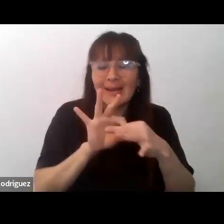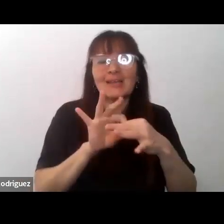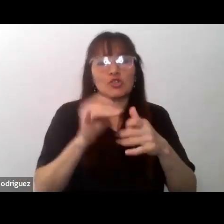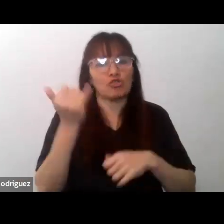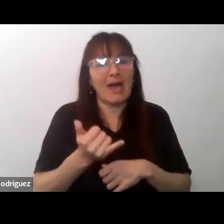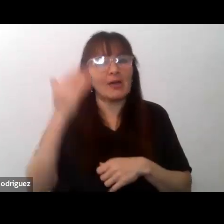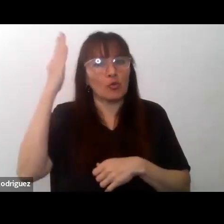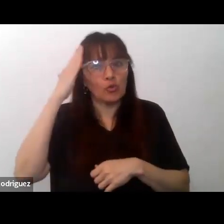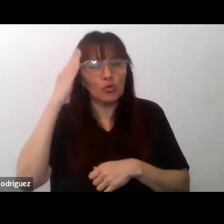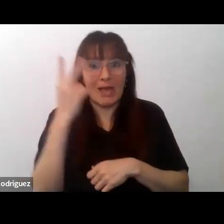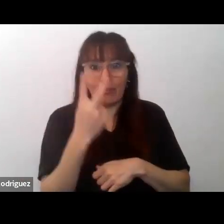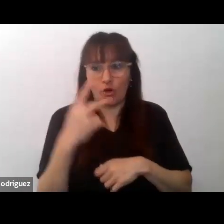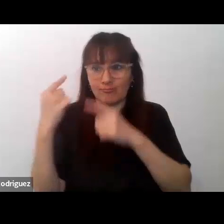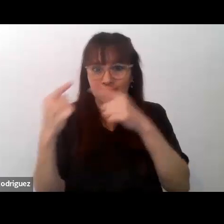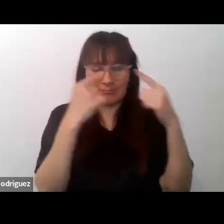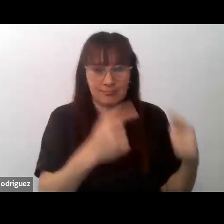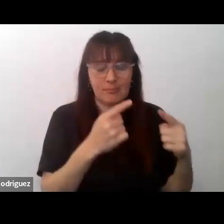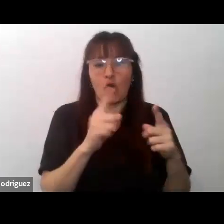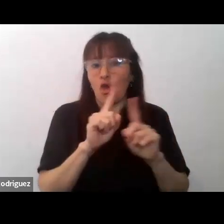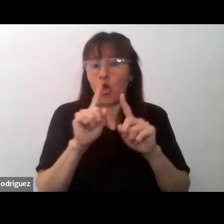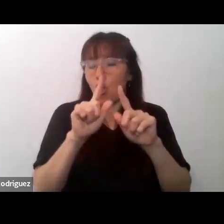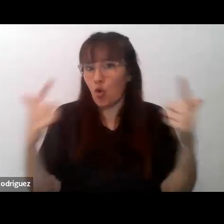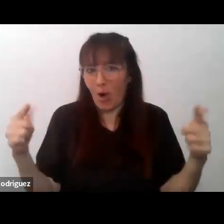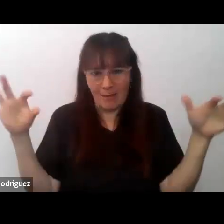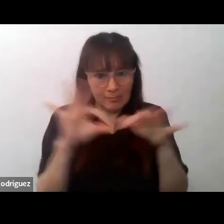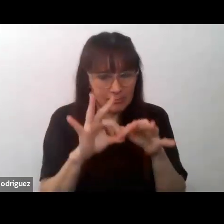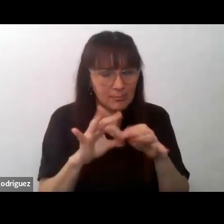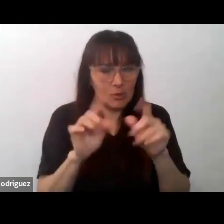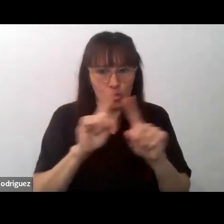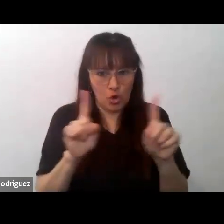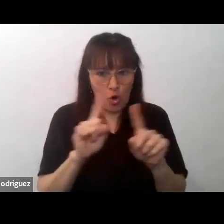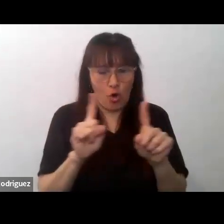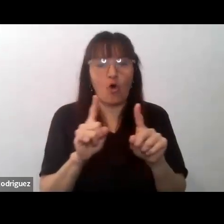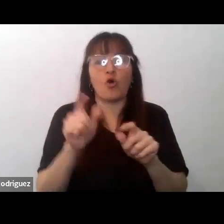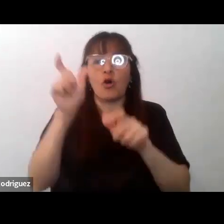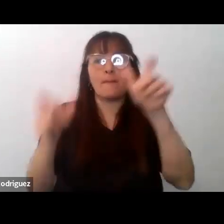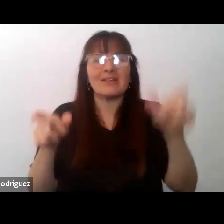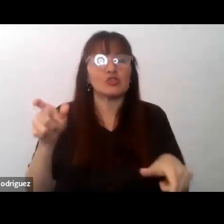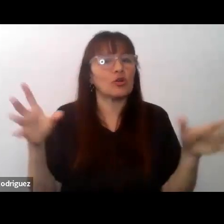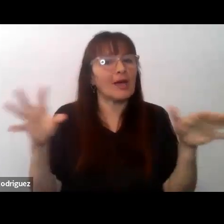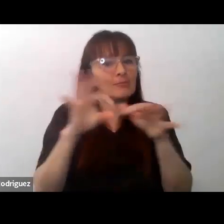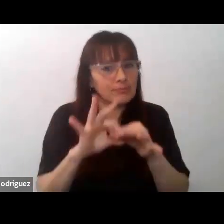culturas, no hay una puesta en relación entre dos culturas, sino entre dos sujetos.